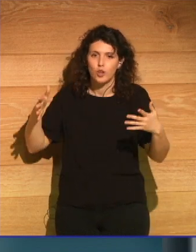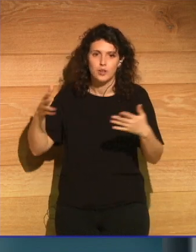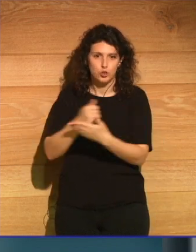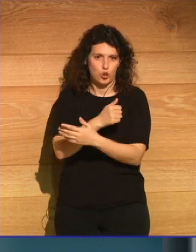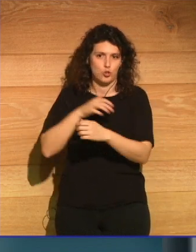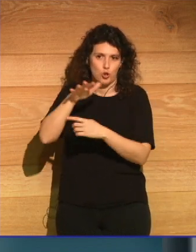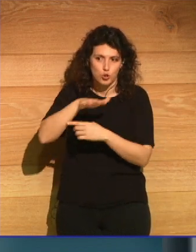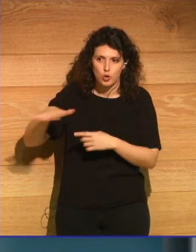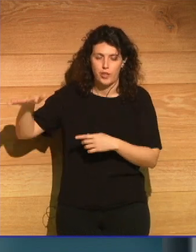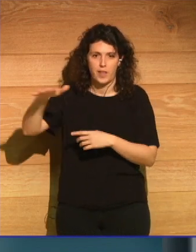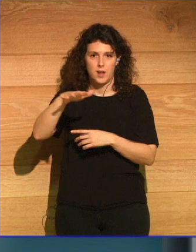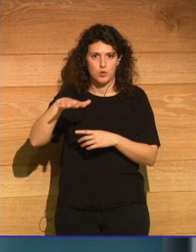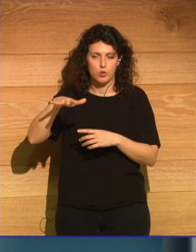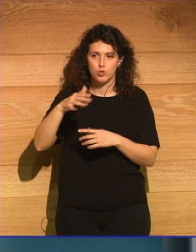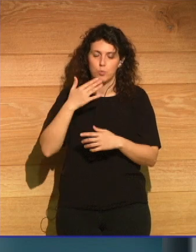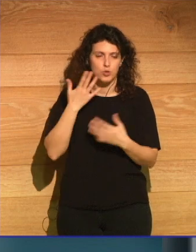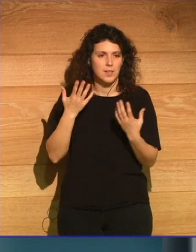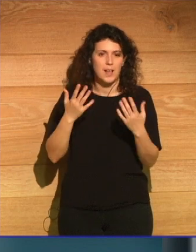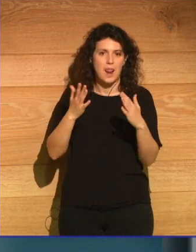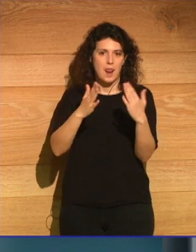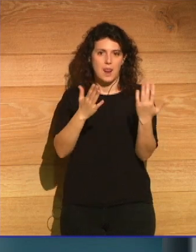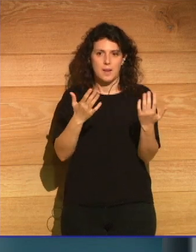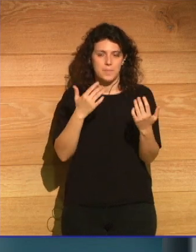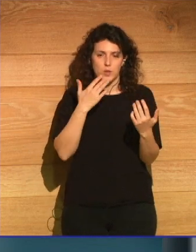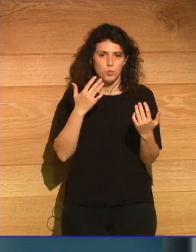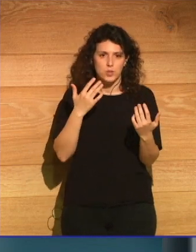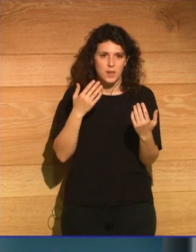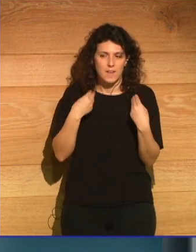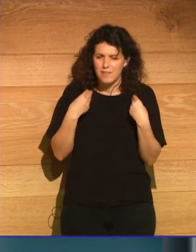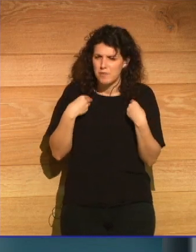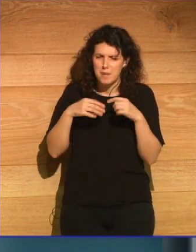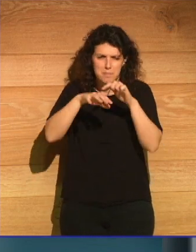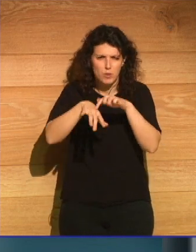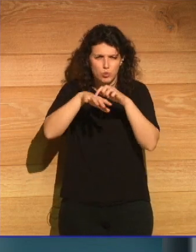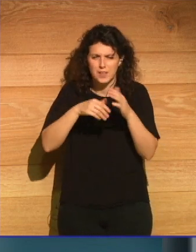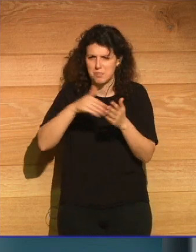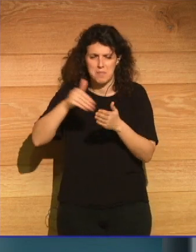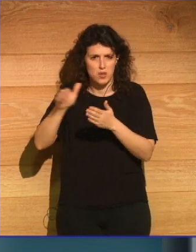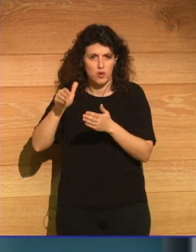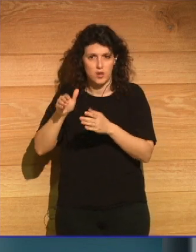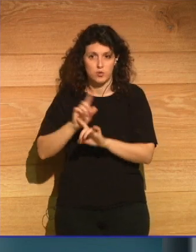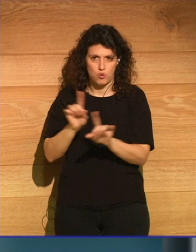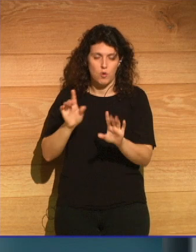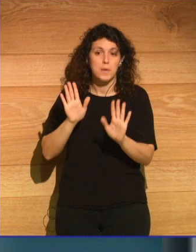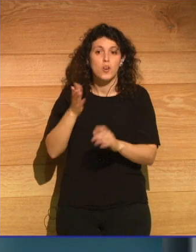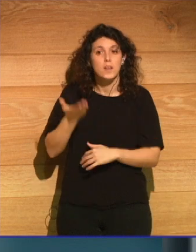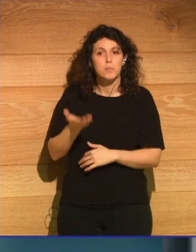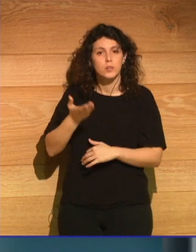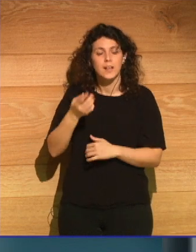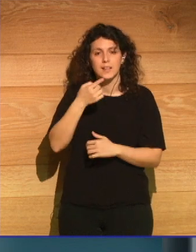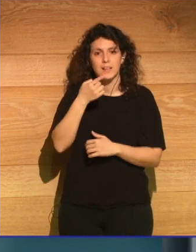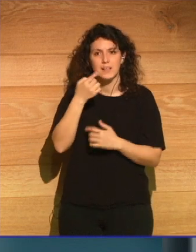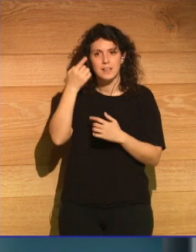océanos serán el hogar de cantidades masivas de medusas, pero creo que es importante el considerar cómo